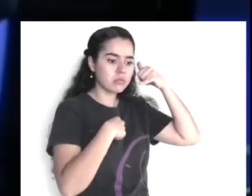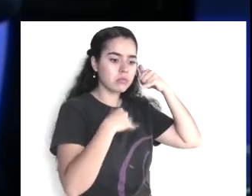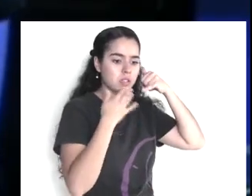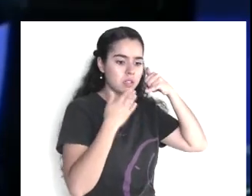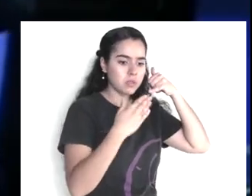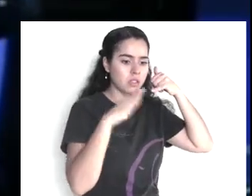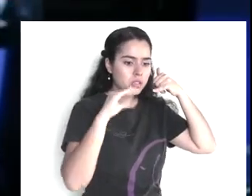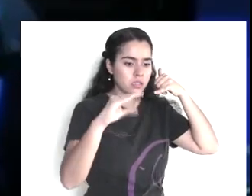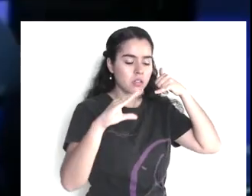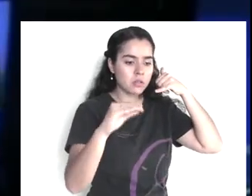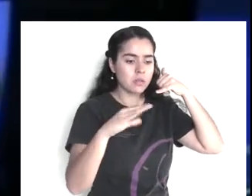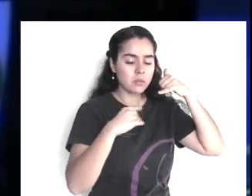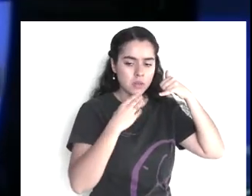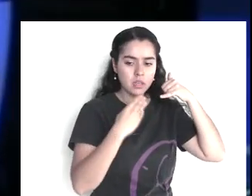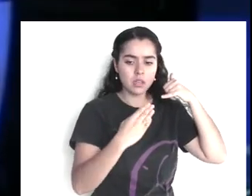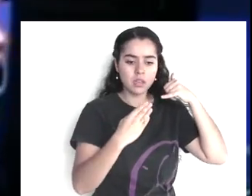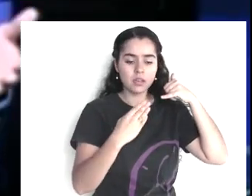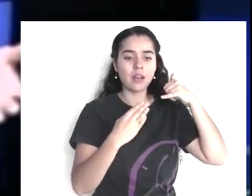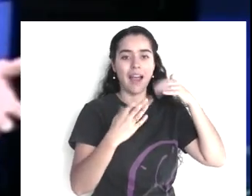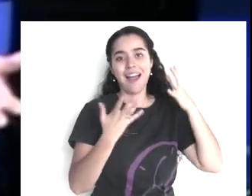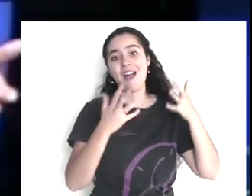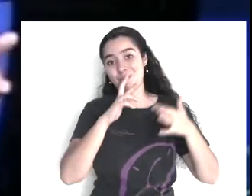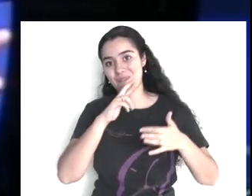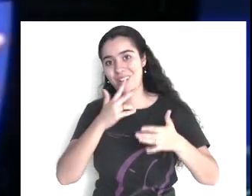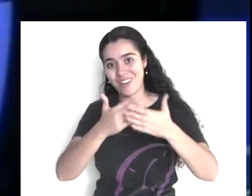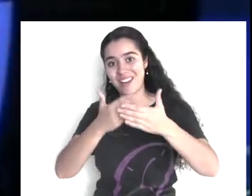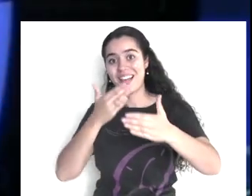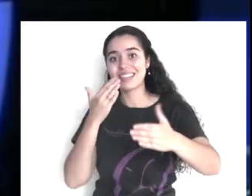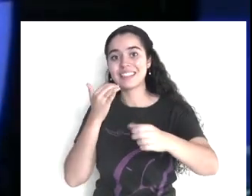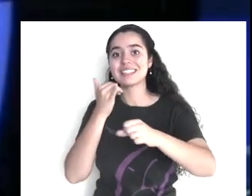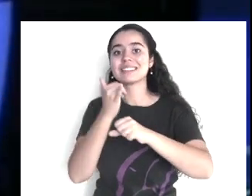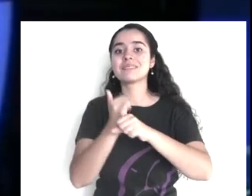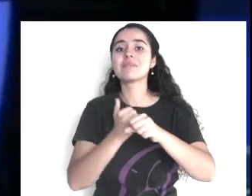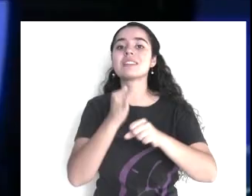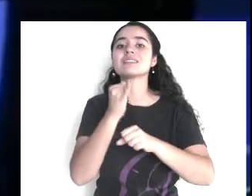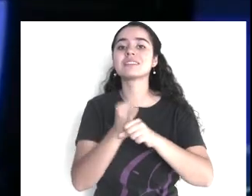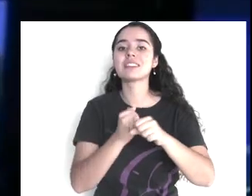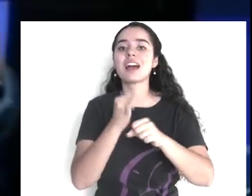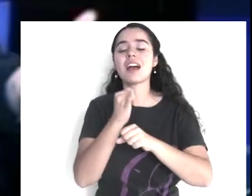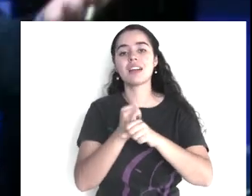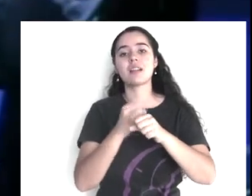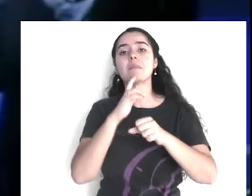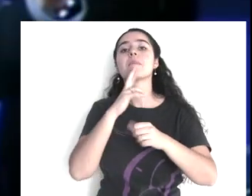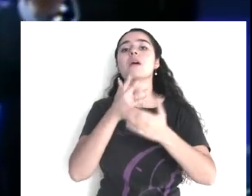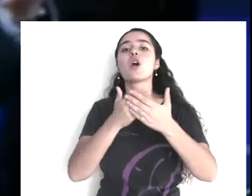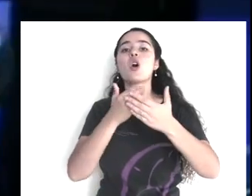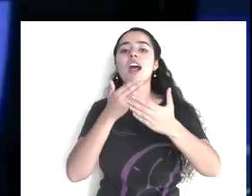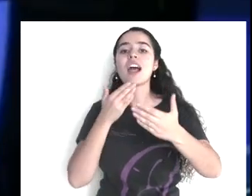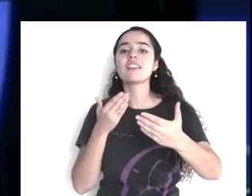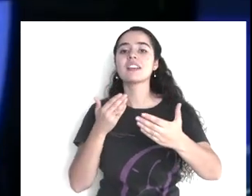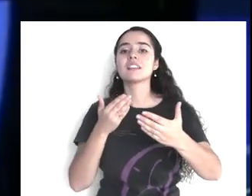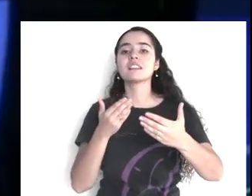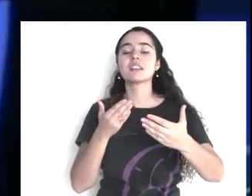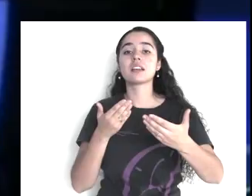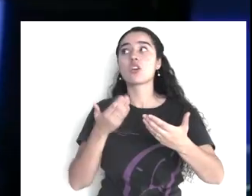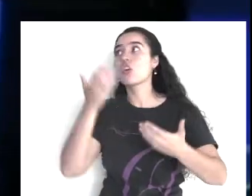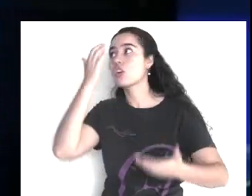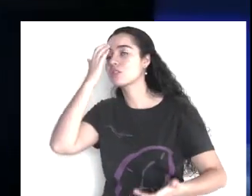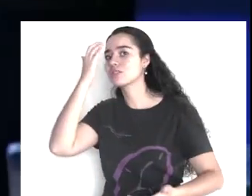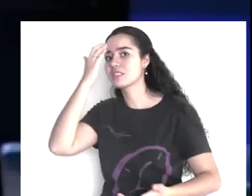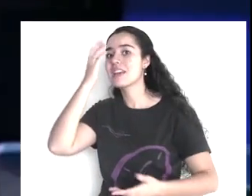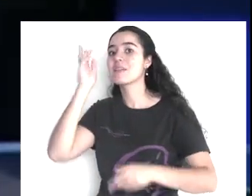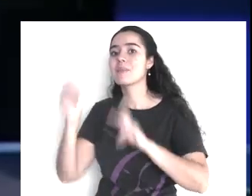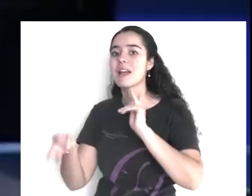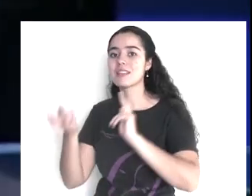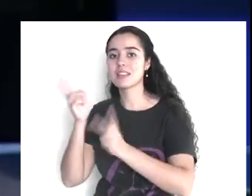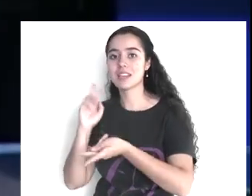enseñaste esto, y esto, y esto, y esto, ¿quién dijo eso? ¿en dónde? yo grabo todos mis mensajes, imagínate y me dice, bueno, esta es la